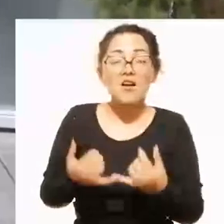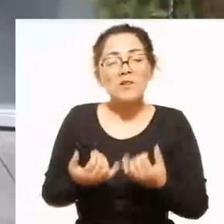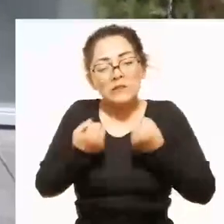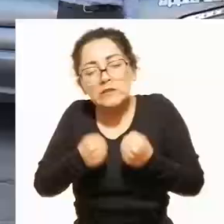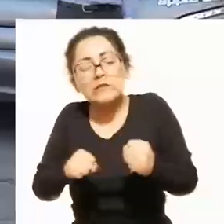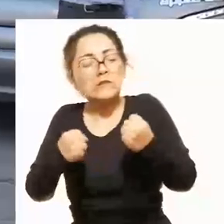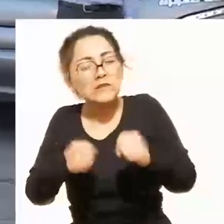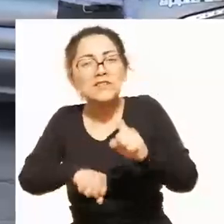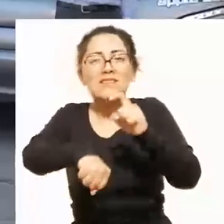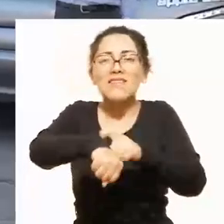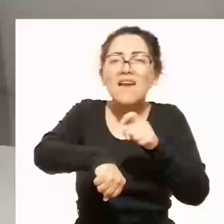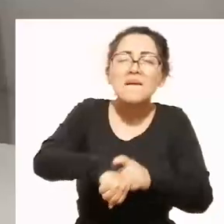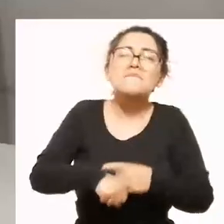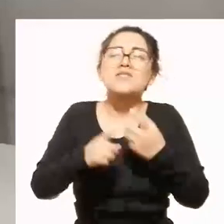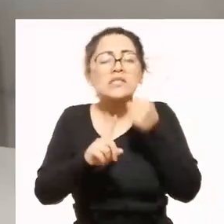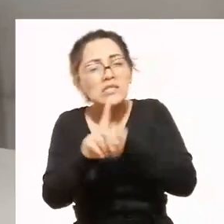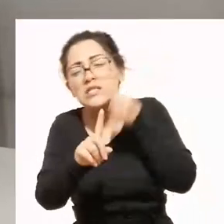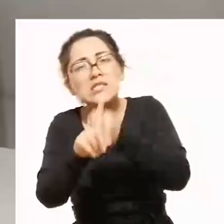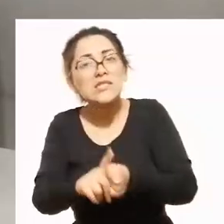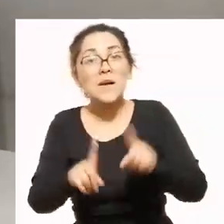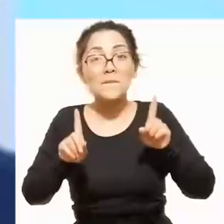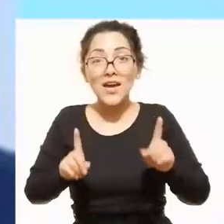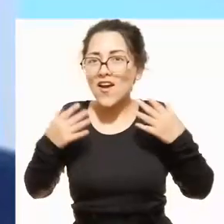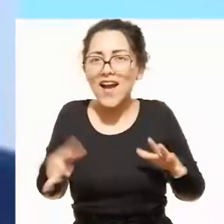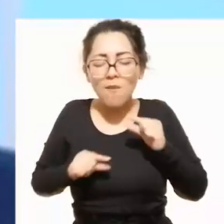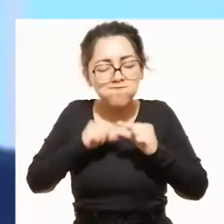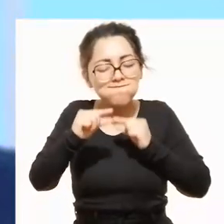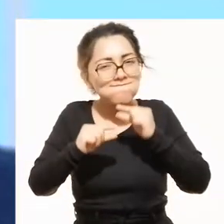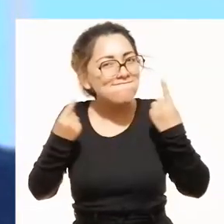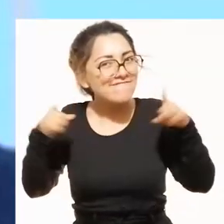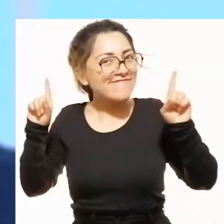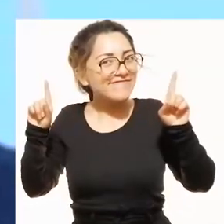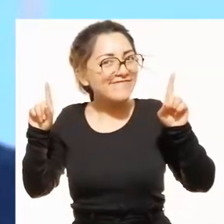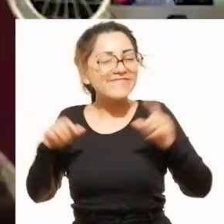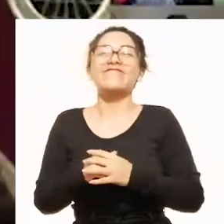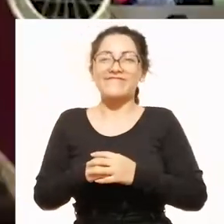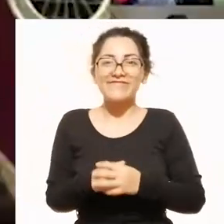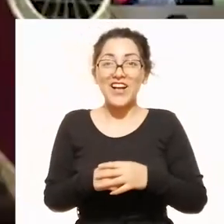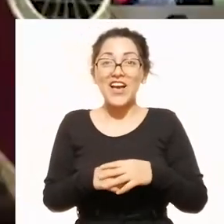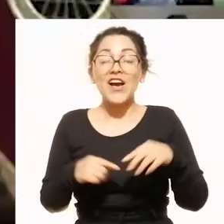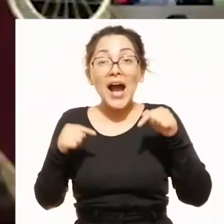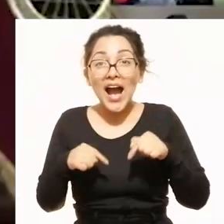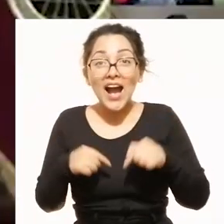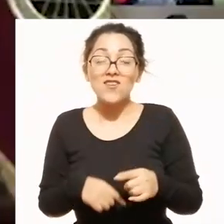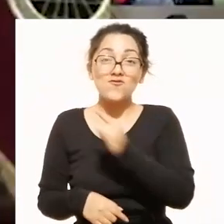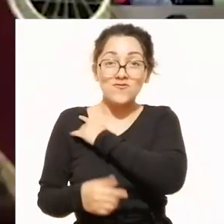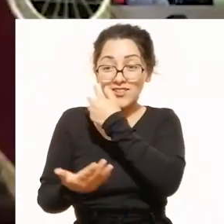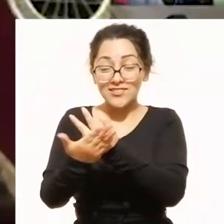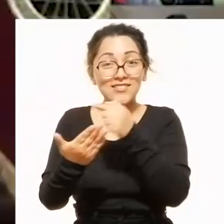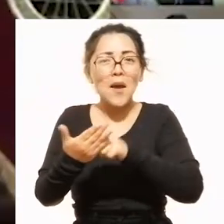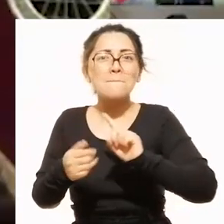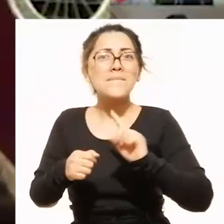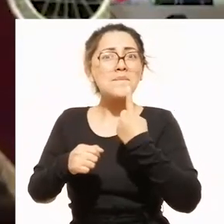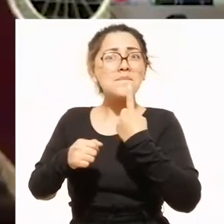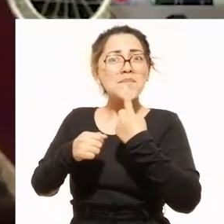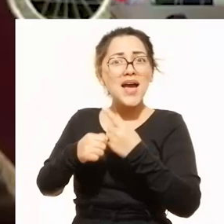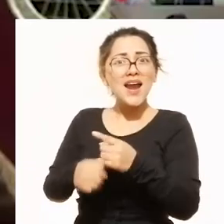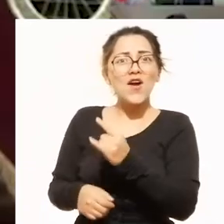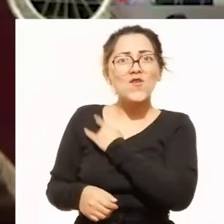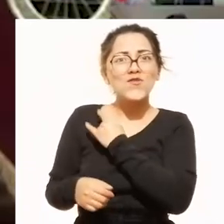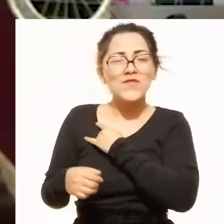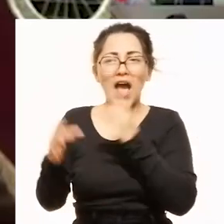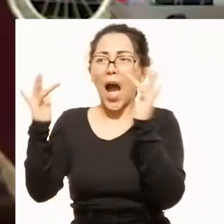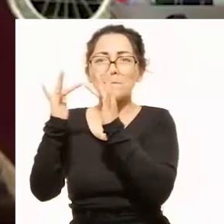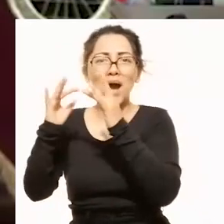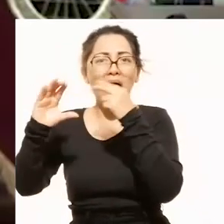ha costado esfuerzo, tiempo y dedicación, pero lo estamos logrando. Fuimos la primera universidad en inaugurar el